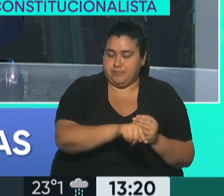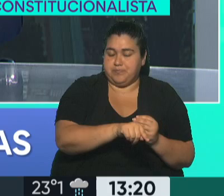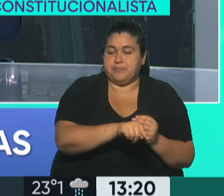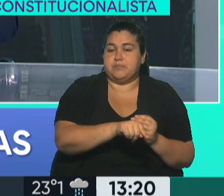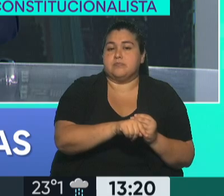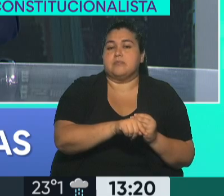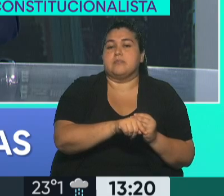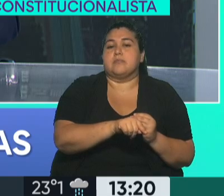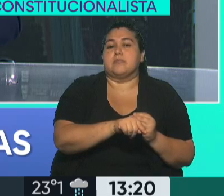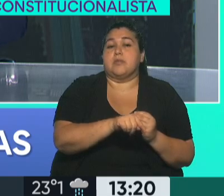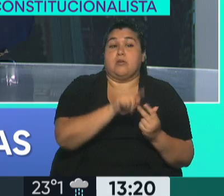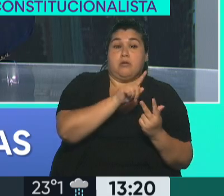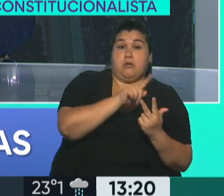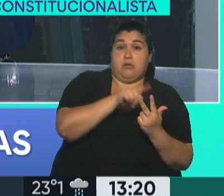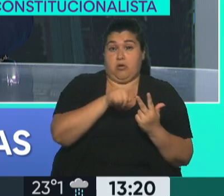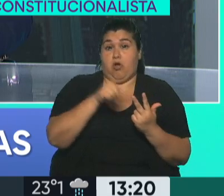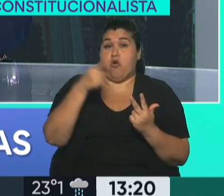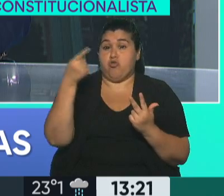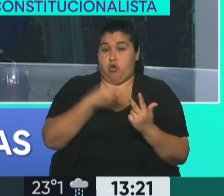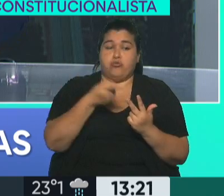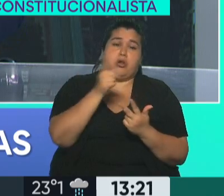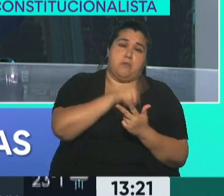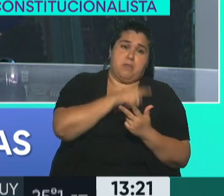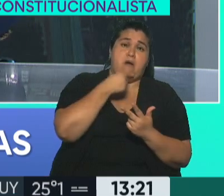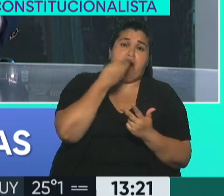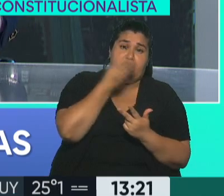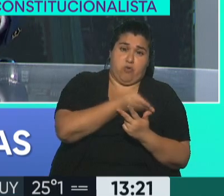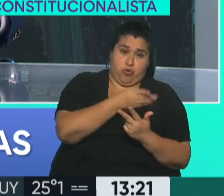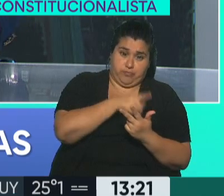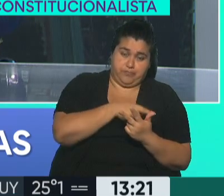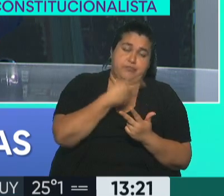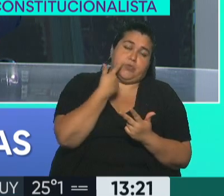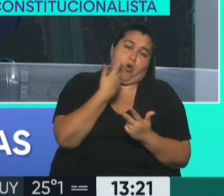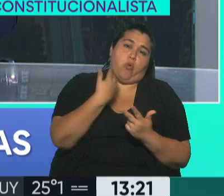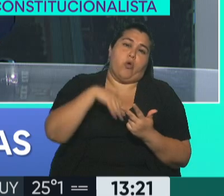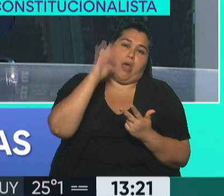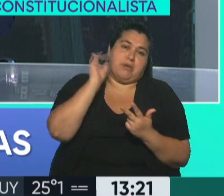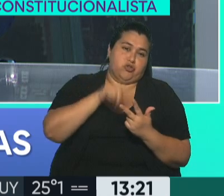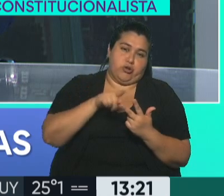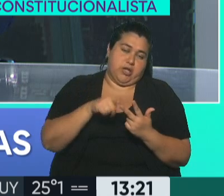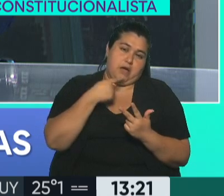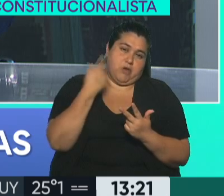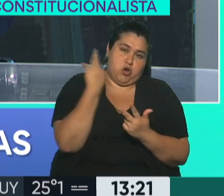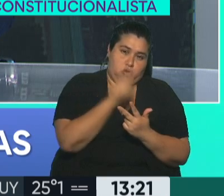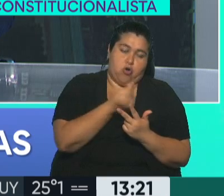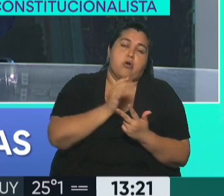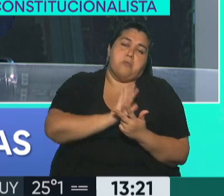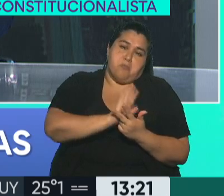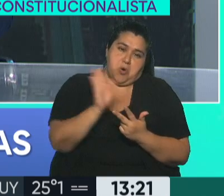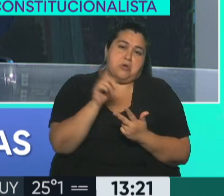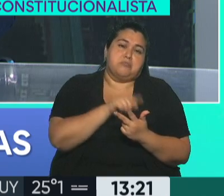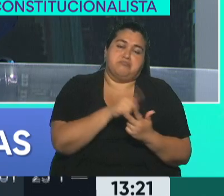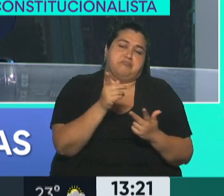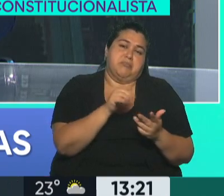perdón, hubo dos que estaban en contra. Y hubo uno que estaba a favor. Obviamente la mayoría se impone y por eso no la condenan por la asociación